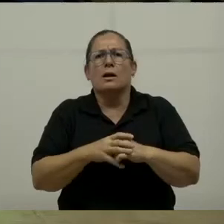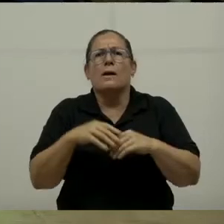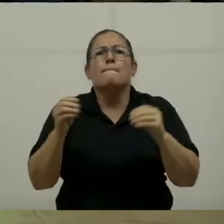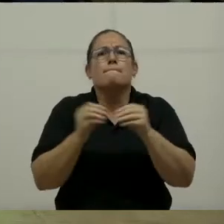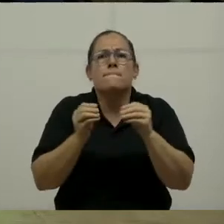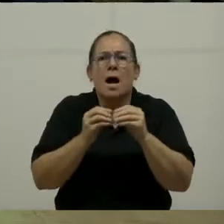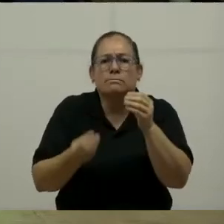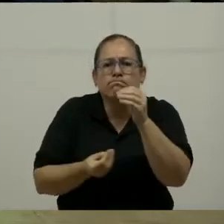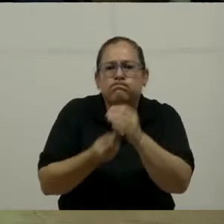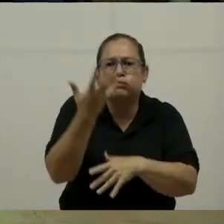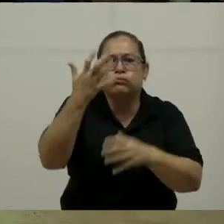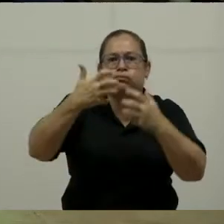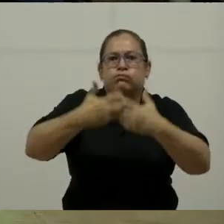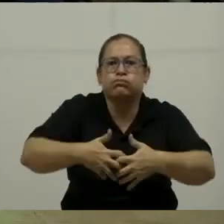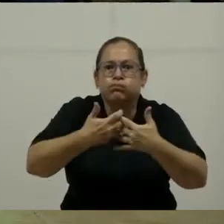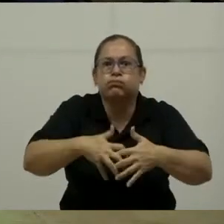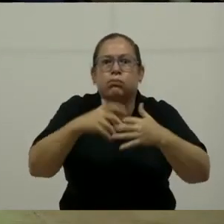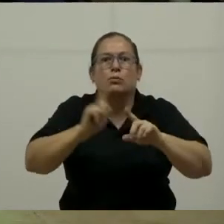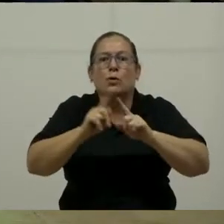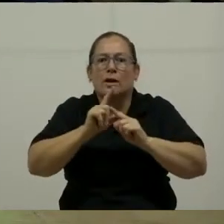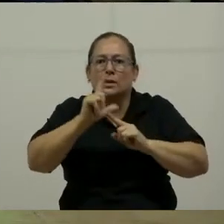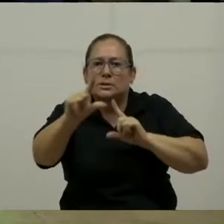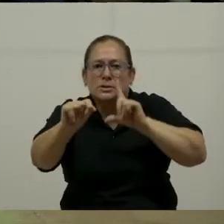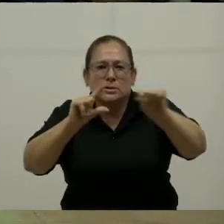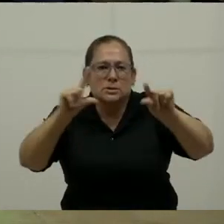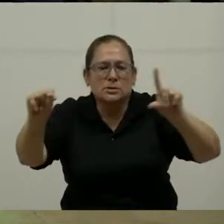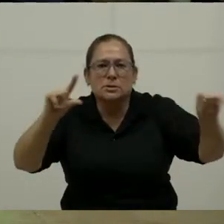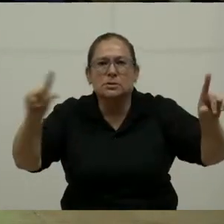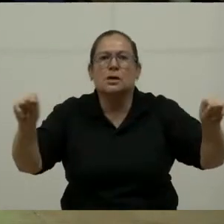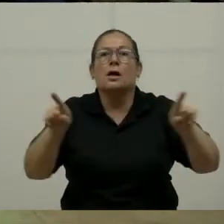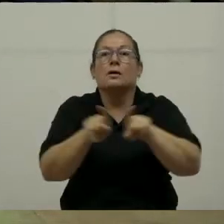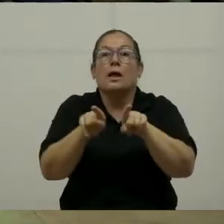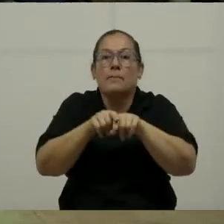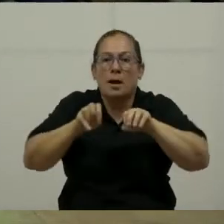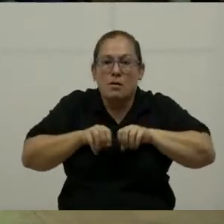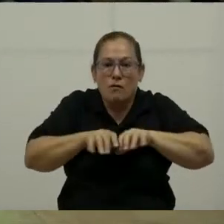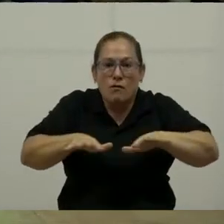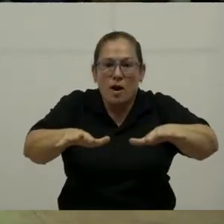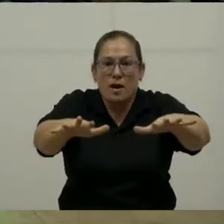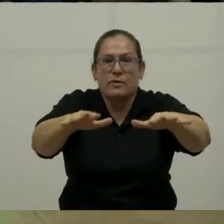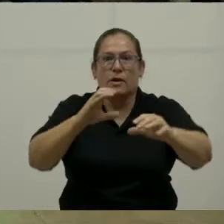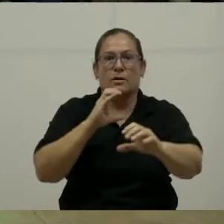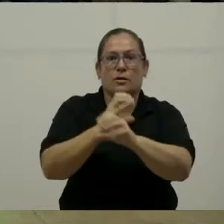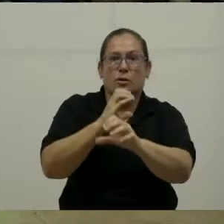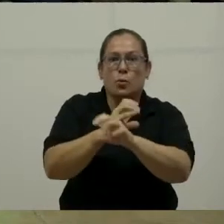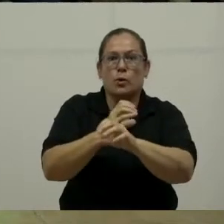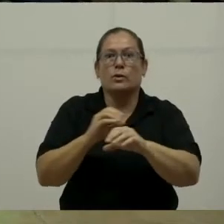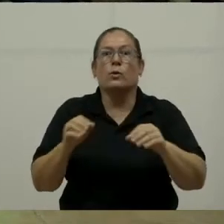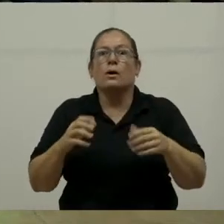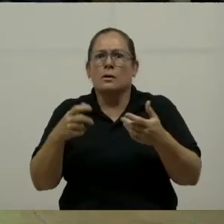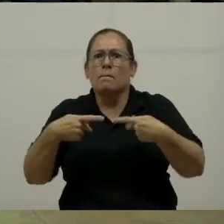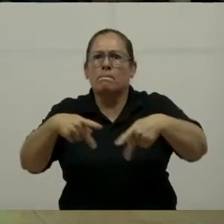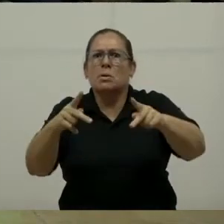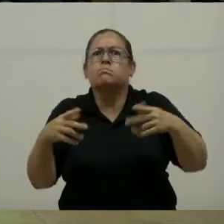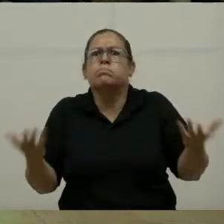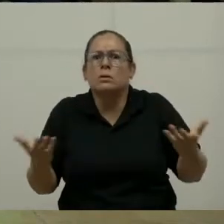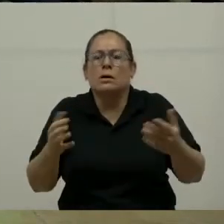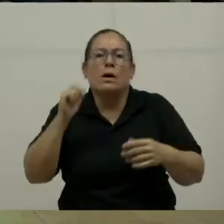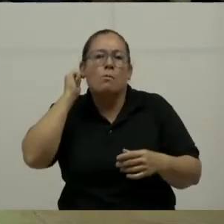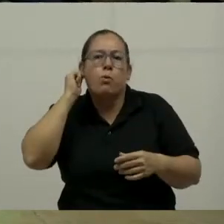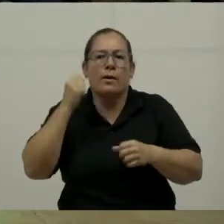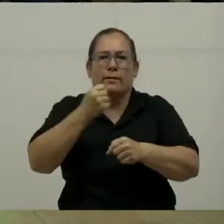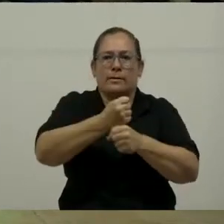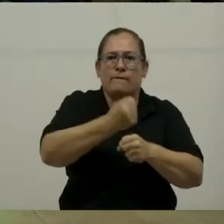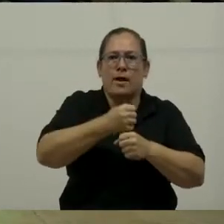los emprendimientos en las zonas rurales y la red de cuido, que lo que permite es que las mujeres puedan trabajar y estudiar. Y